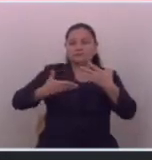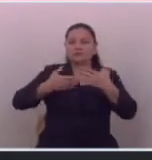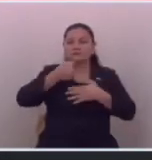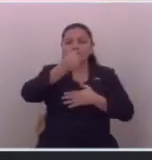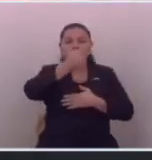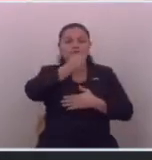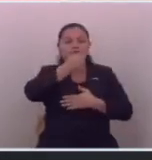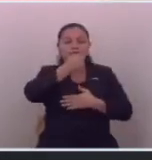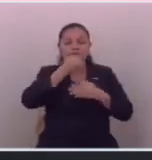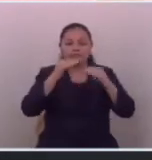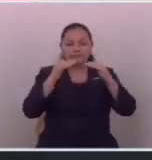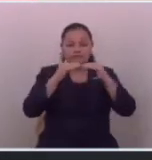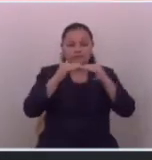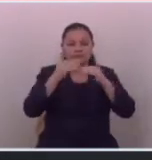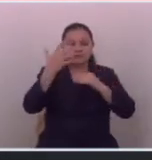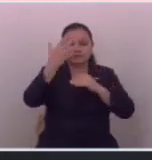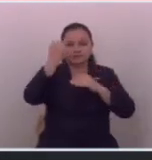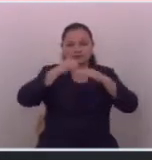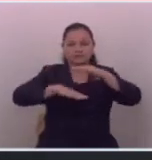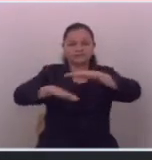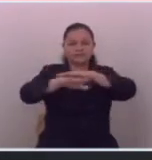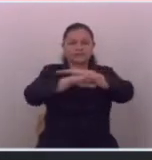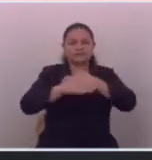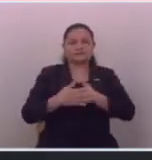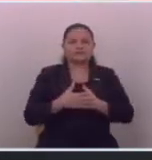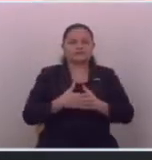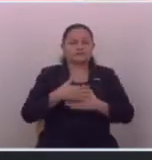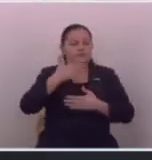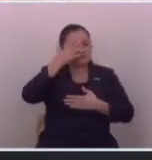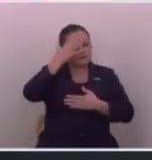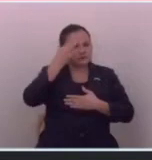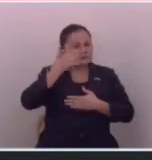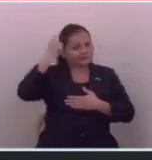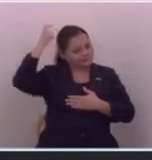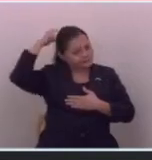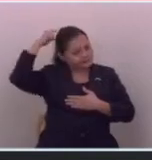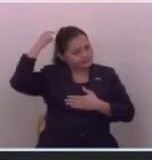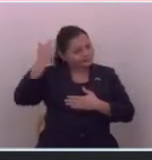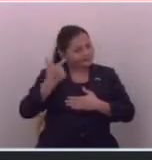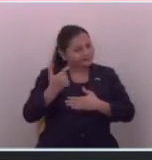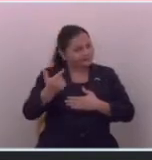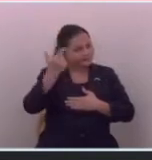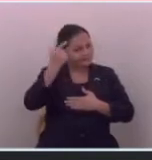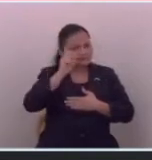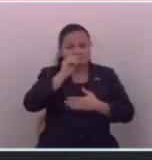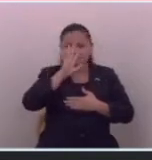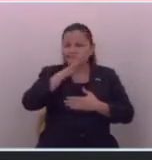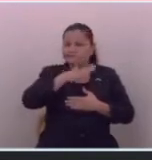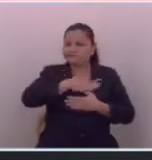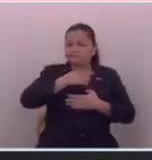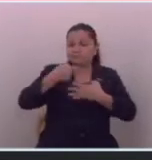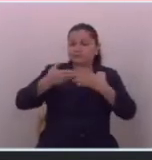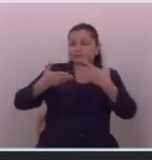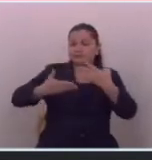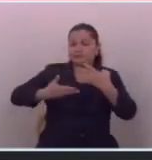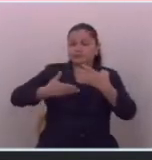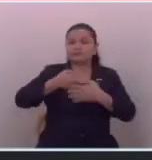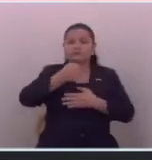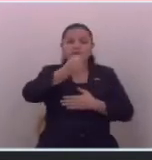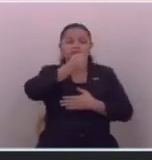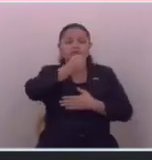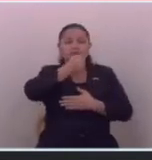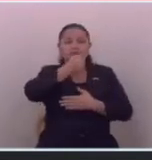información que es muy fundamental me parece hipócrita estar diciendo que tenemos derecho a la